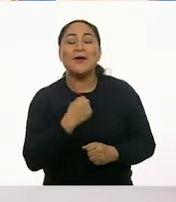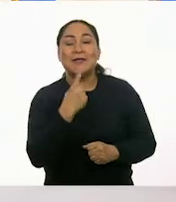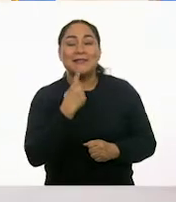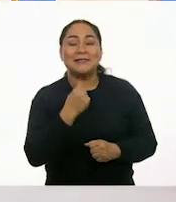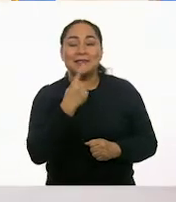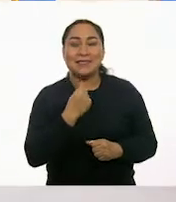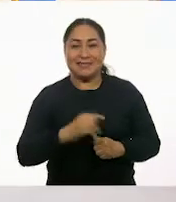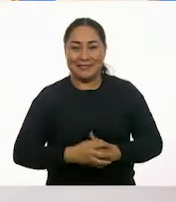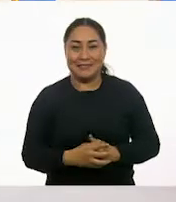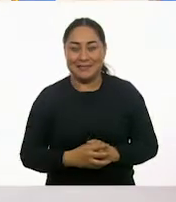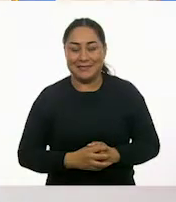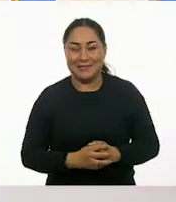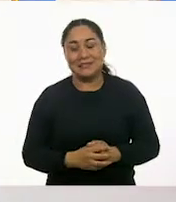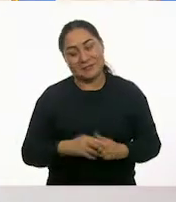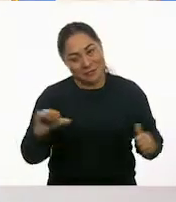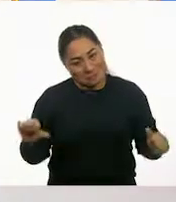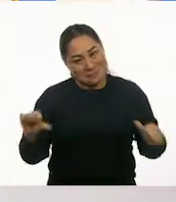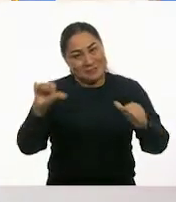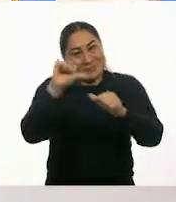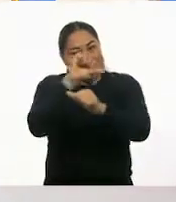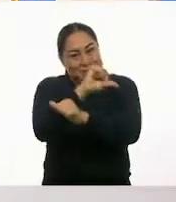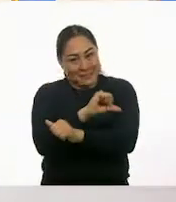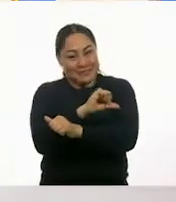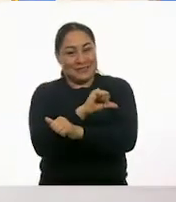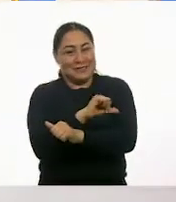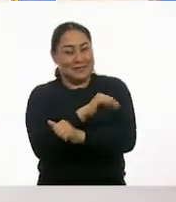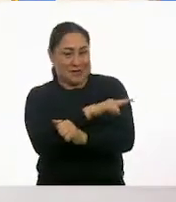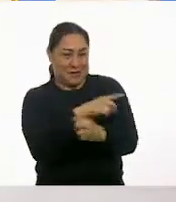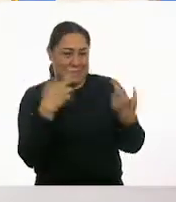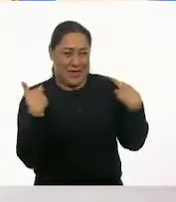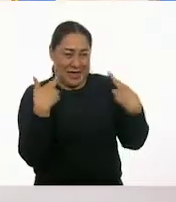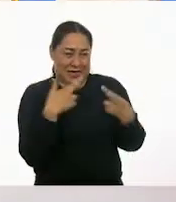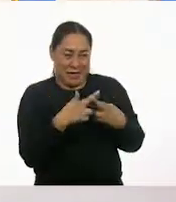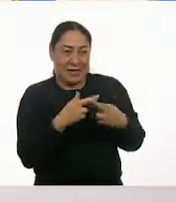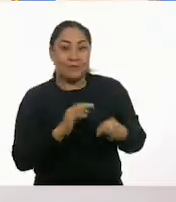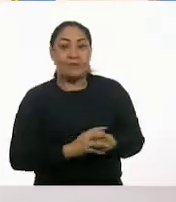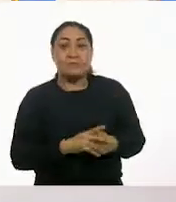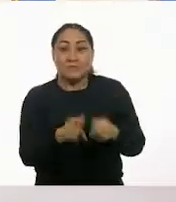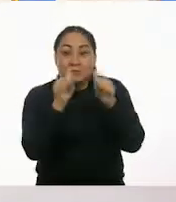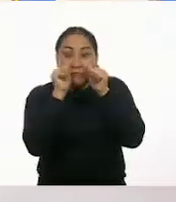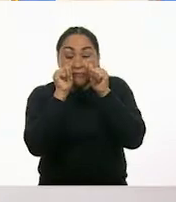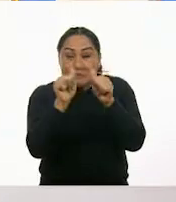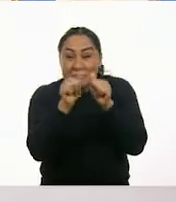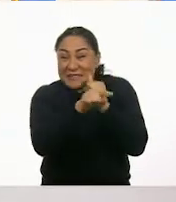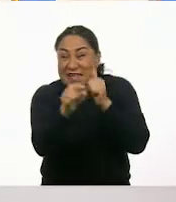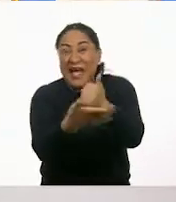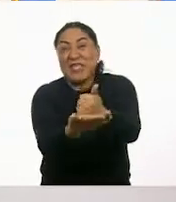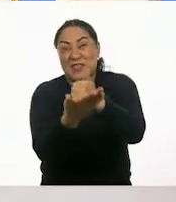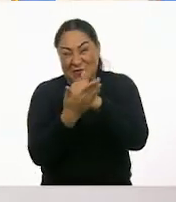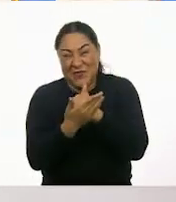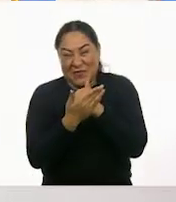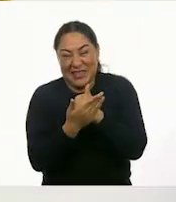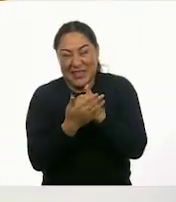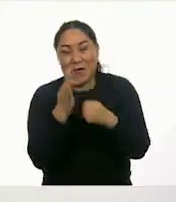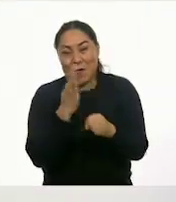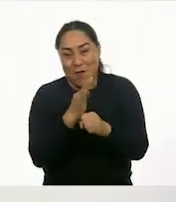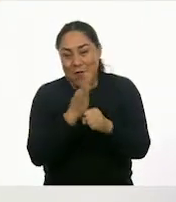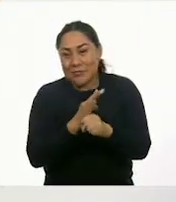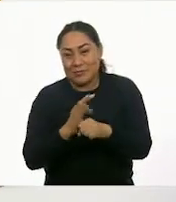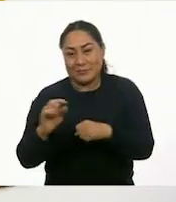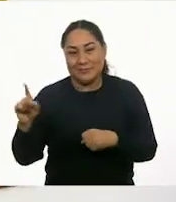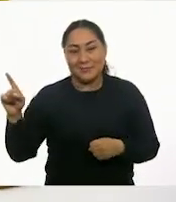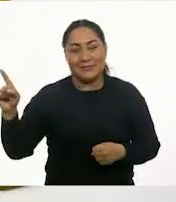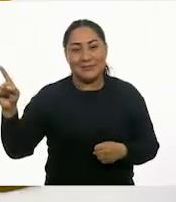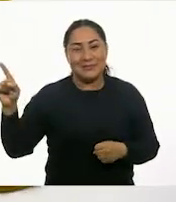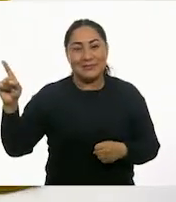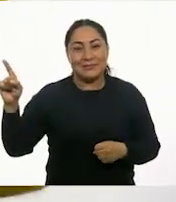rojo. Cambio de lugar con el maestro Ezequiel. Prevenidas allá, ayúdenme en casa, niñas y niños. Les voy a mostrar qué me tocó.